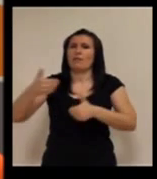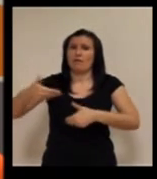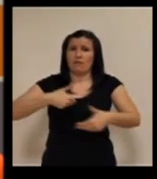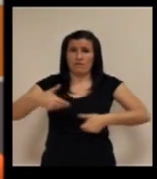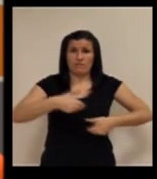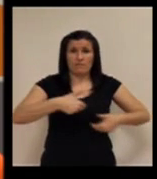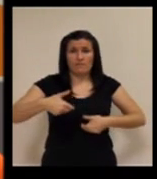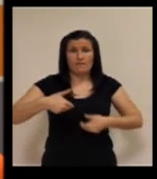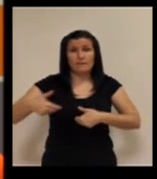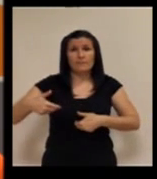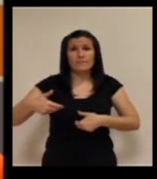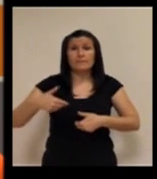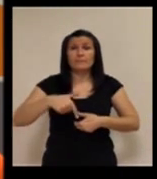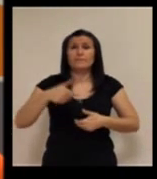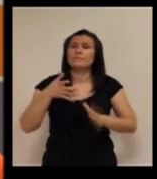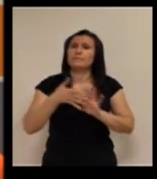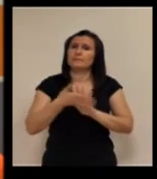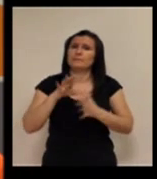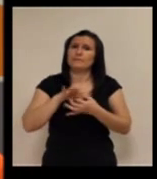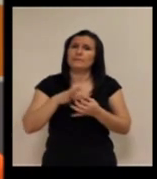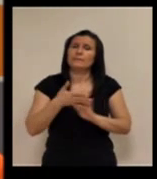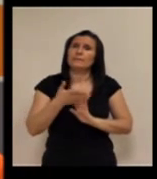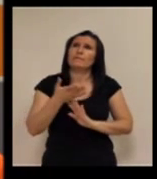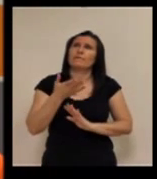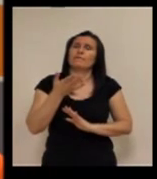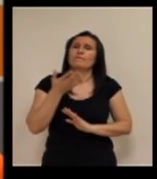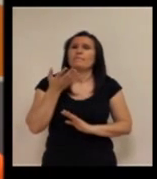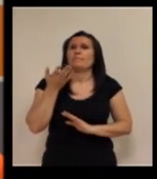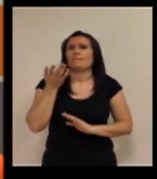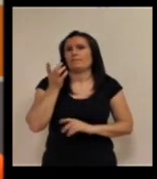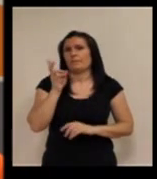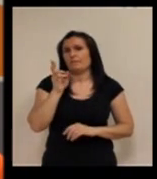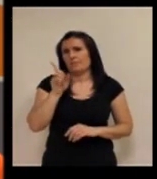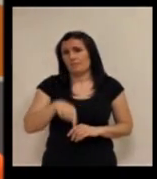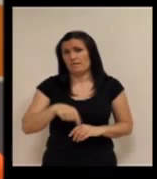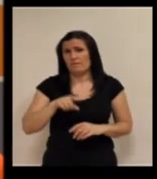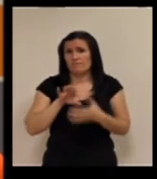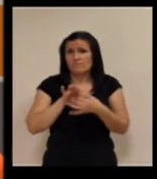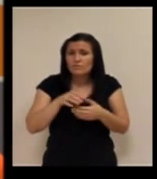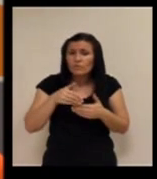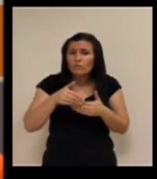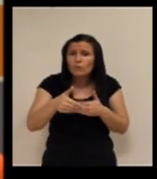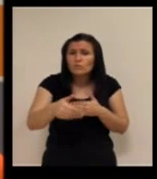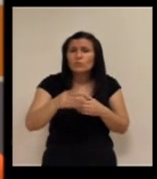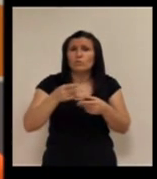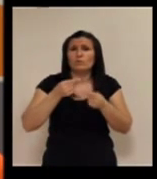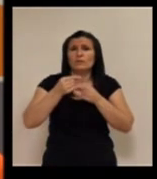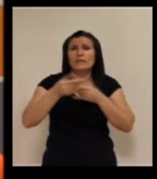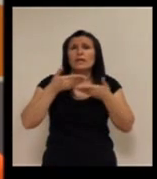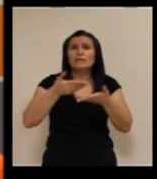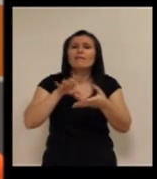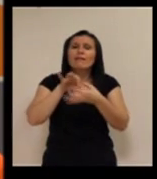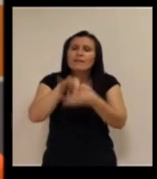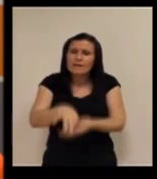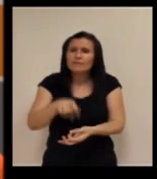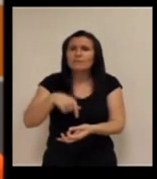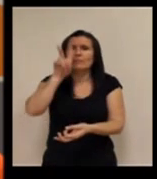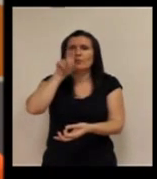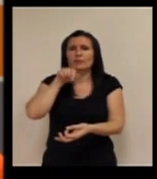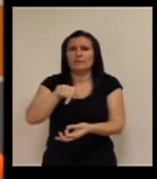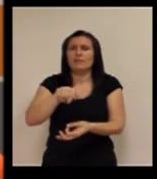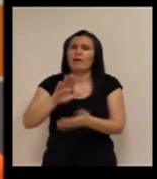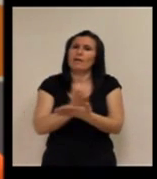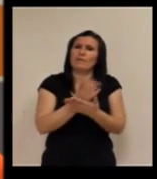servicios que están empezando a pedir con lo cual eso es muy probable que por allí también vaya vaya a ir el futuro de la